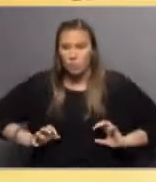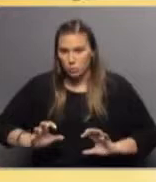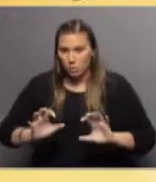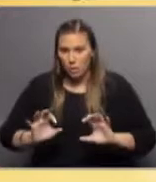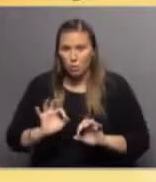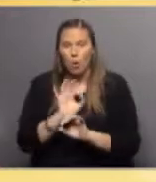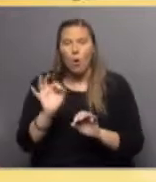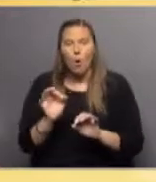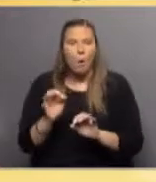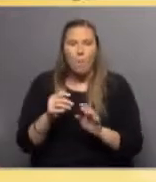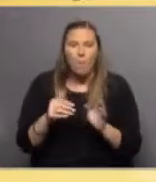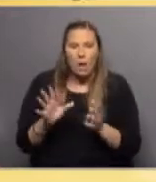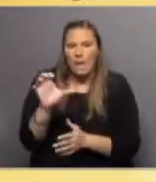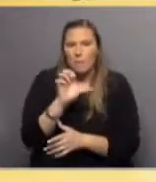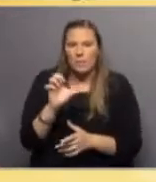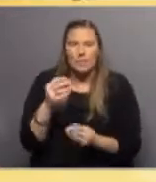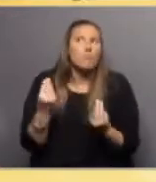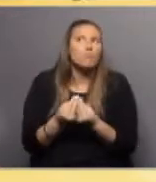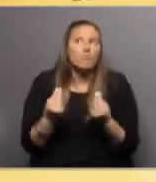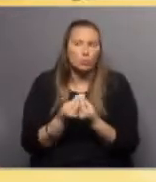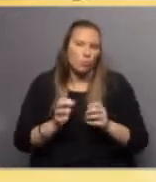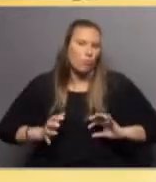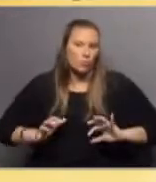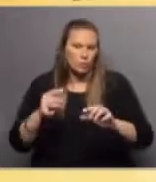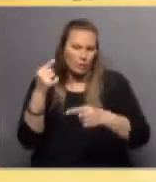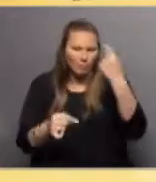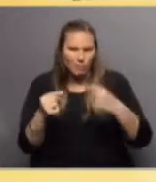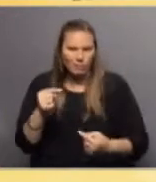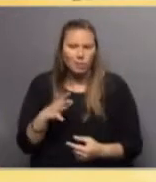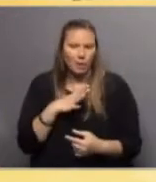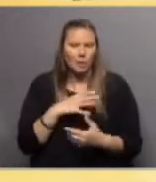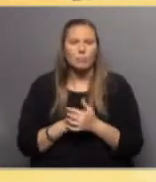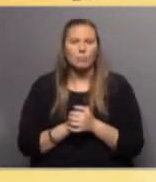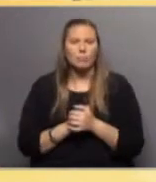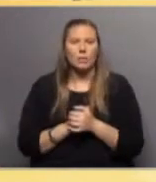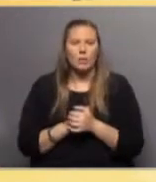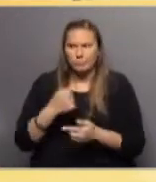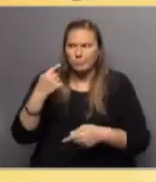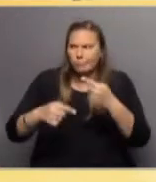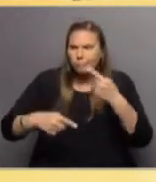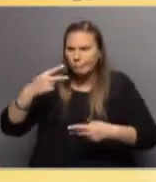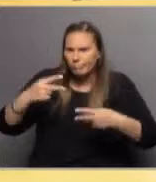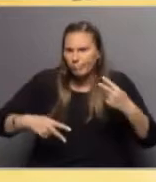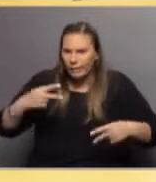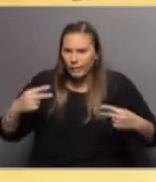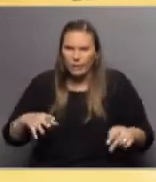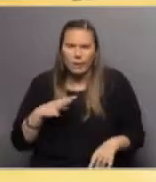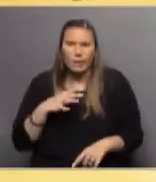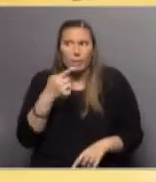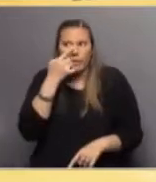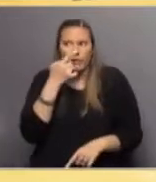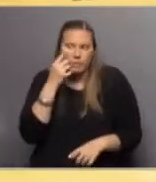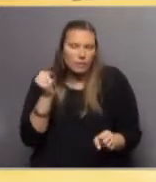menos hasta los que tienen, bueno, centenares. Entonces, es bien variado y bien interesante lo que hacen.